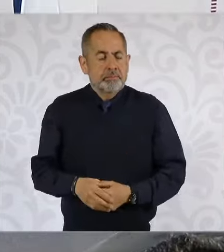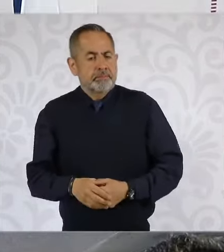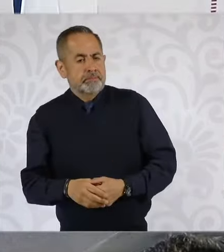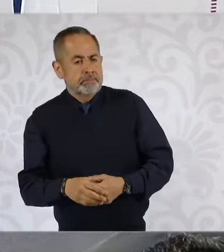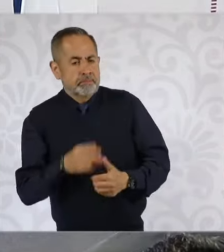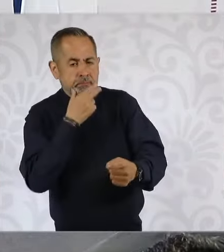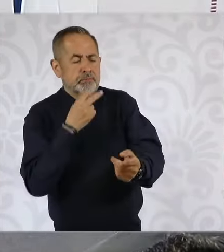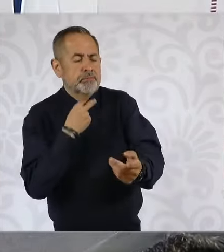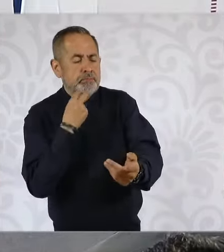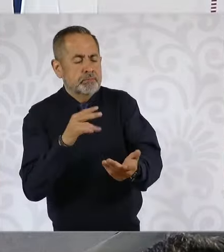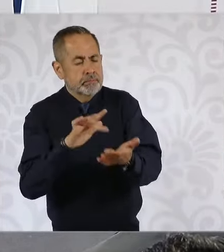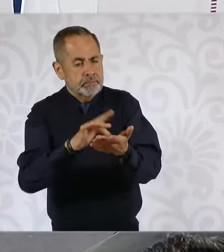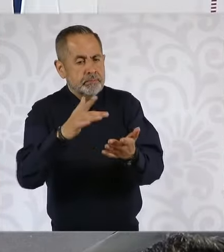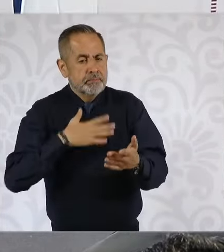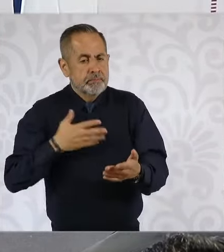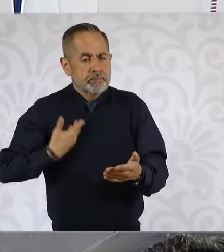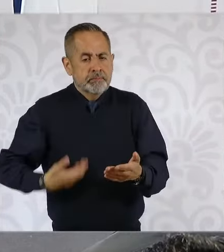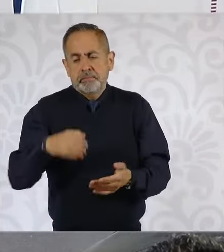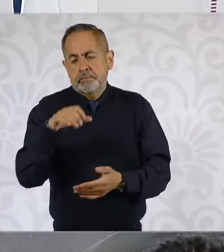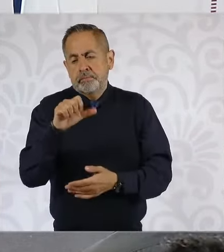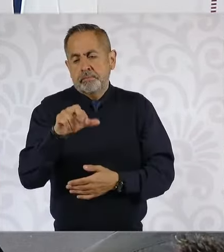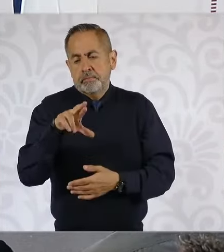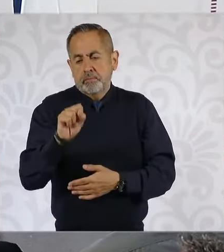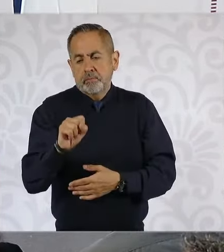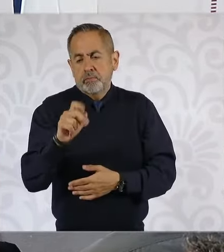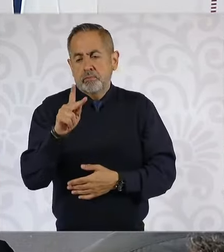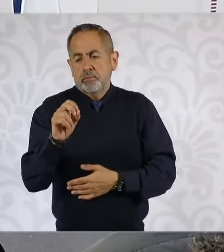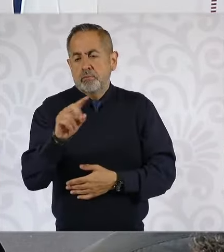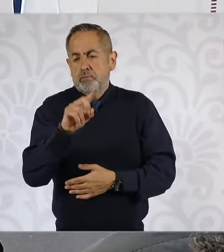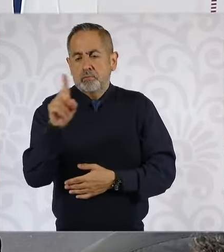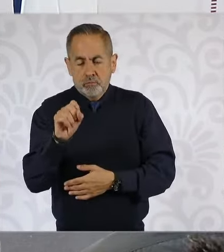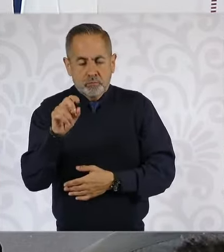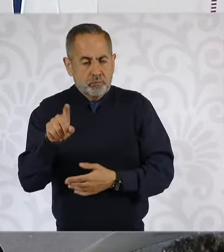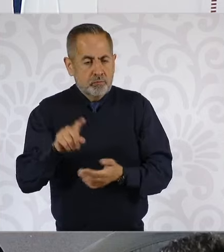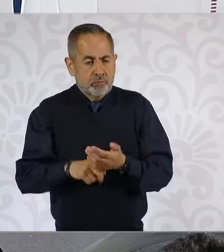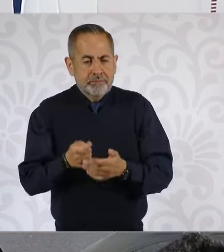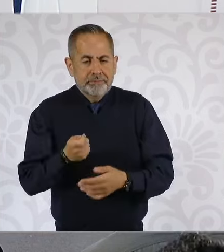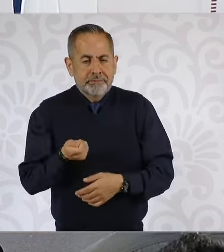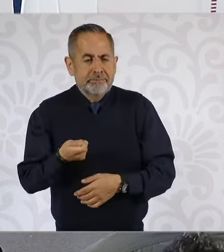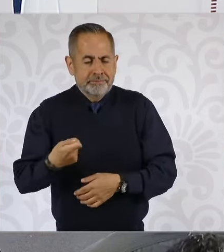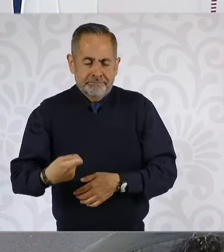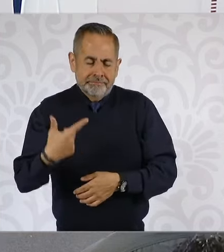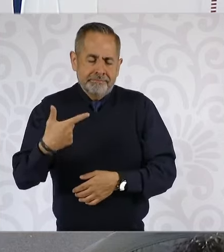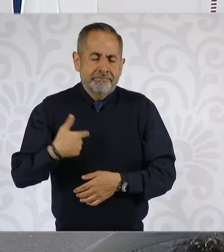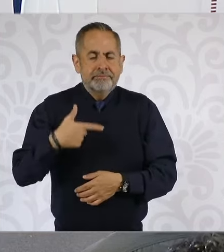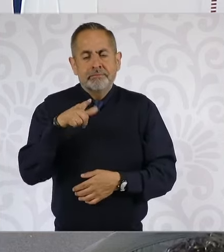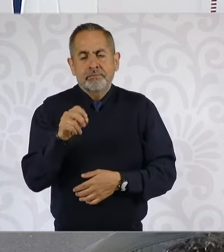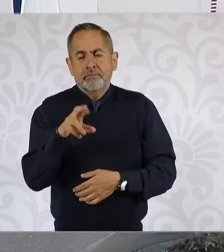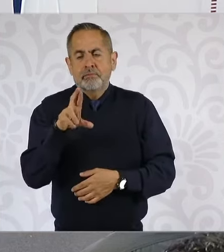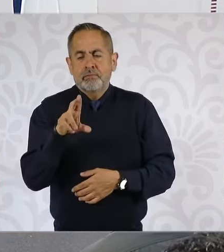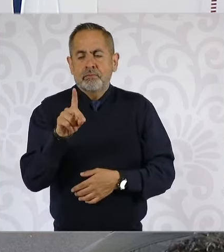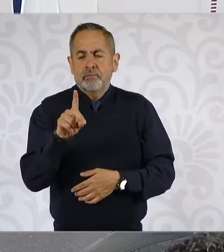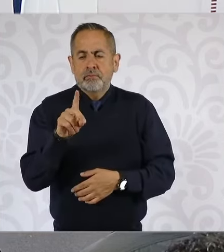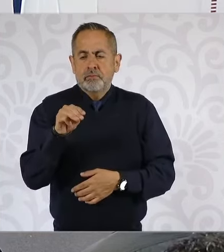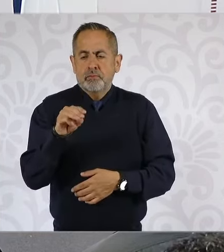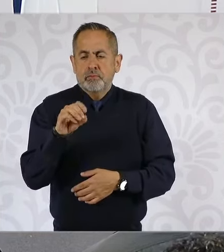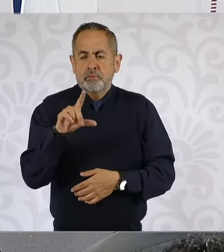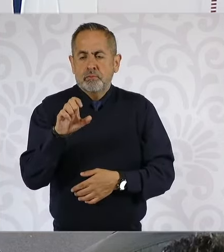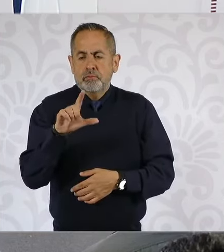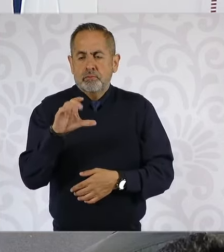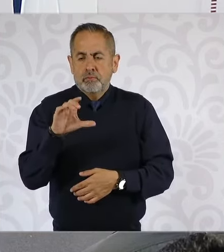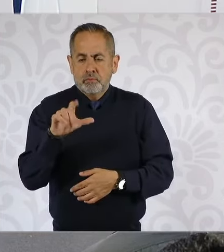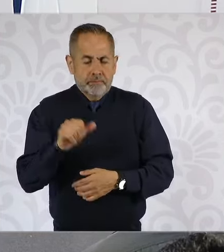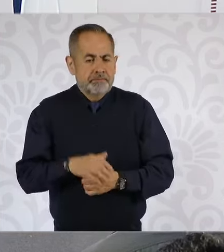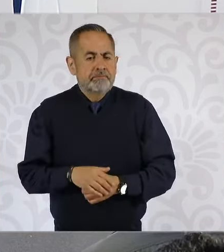Soy su servidor, Carlos Pozos, de LM Noticias, Lord Molecula. Dentro de los 100 puntos expuestos